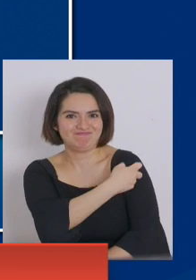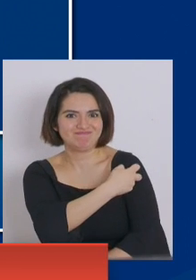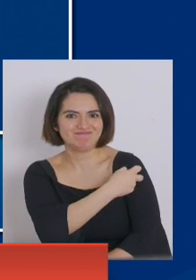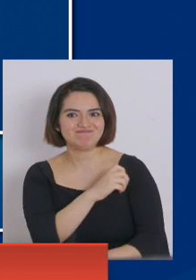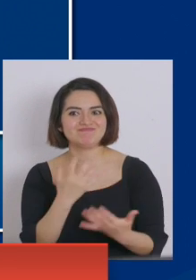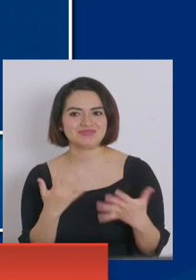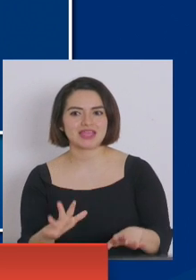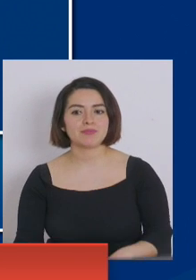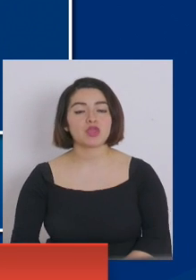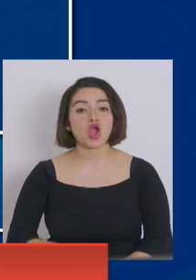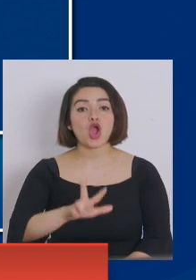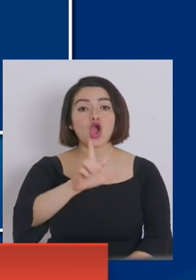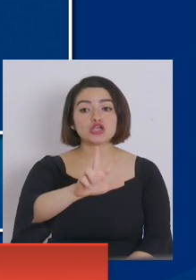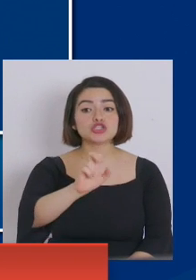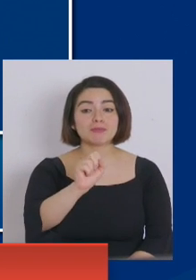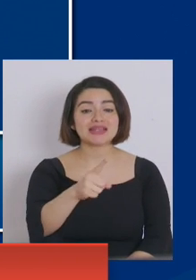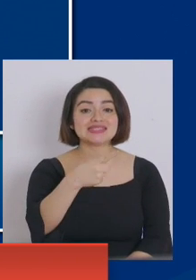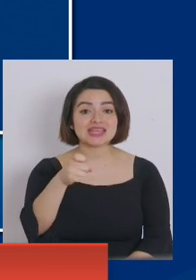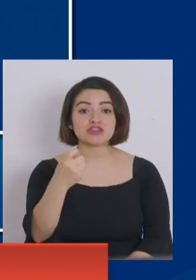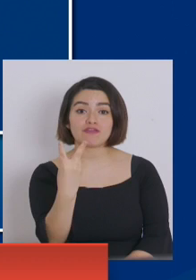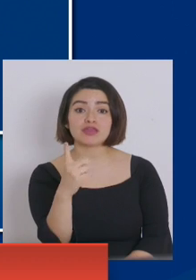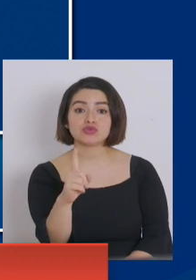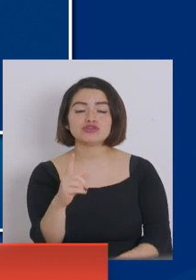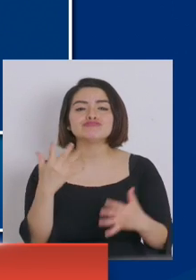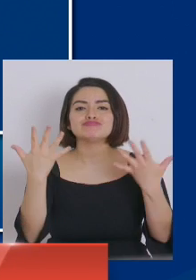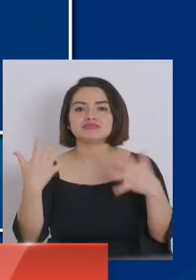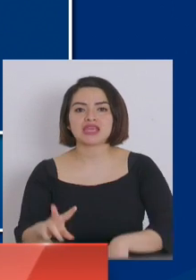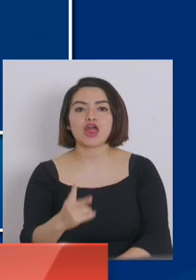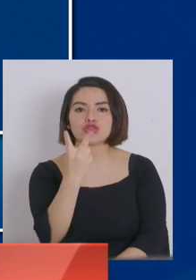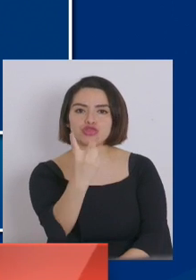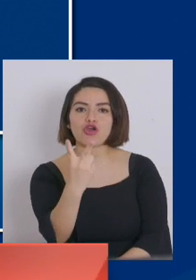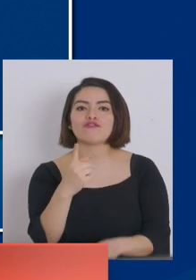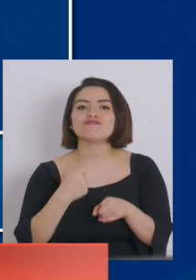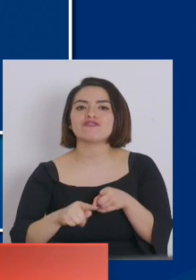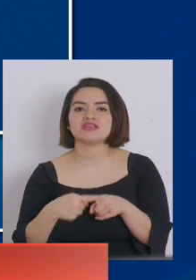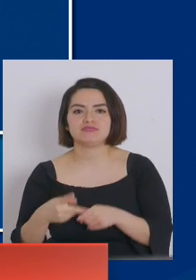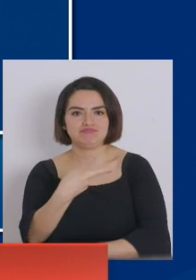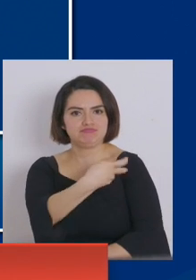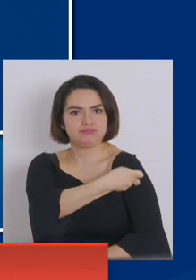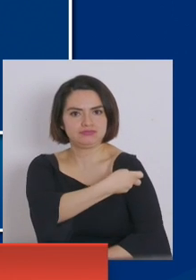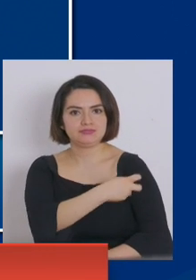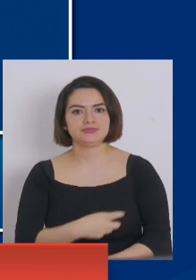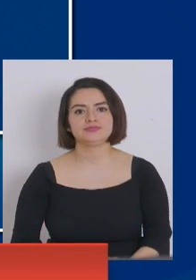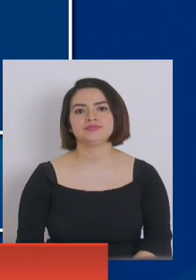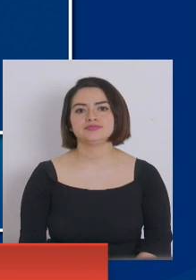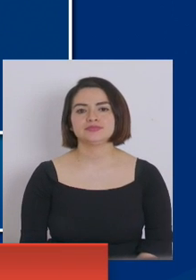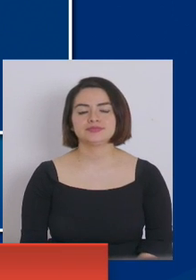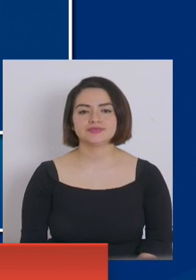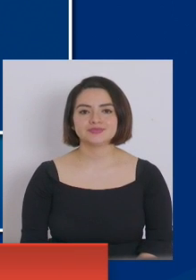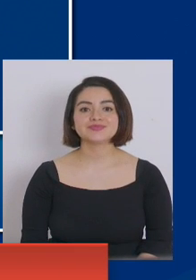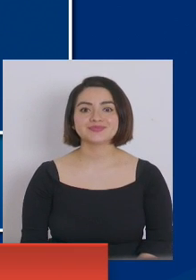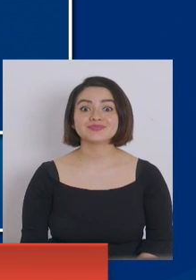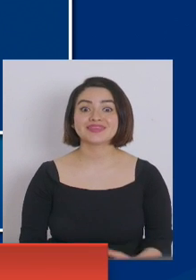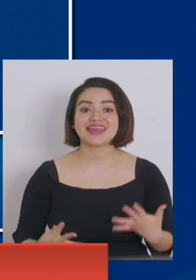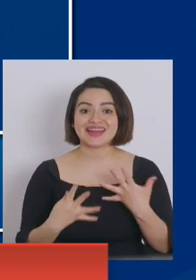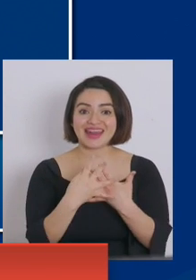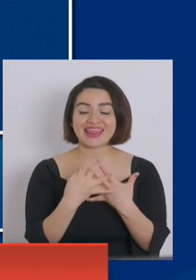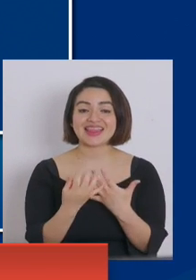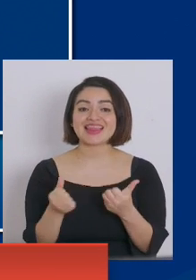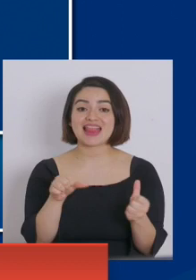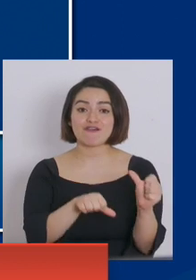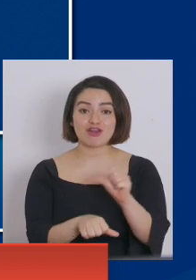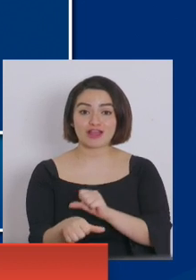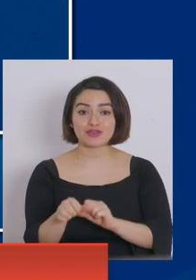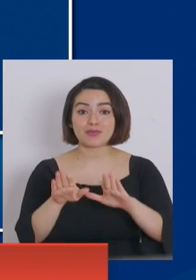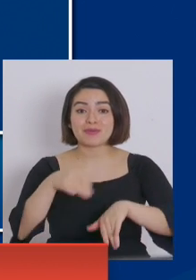cuales 8.121 ya han recibido ambas dosis de su vacunación. Y en cuanto a la red de laboratorios,